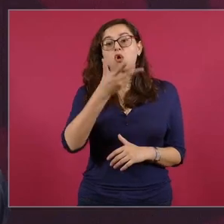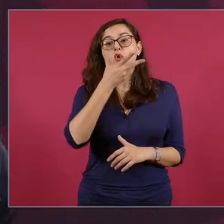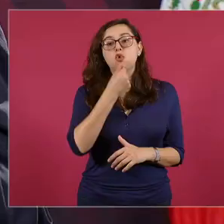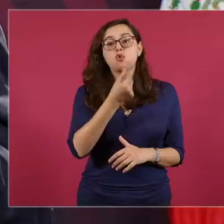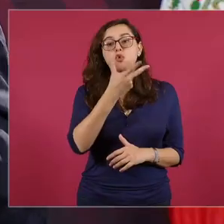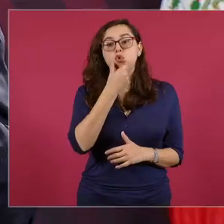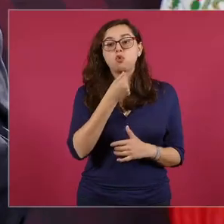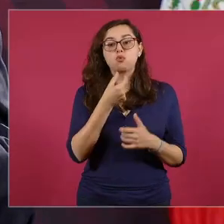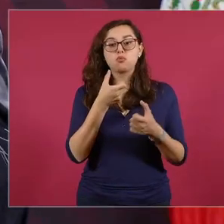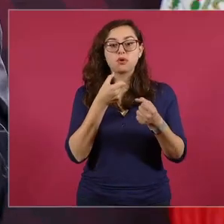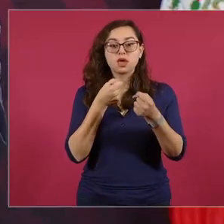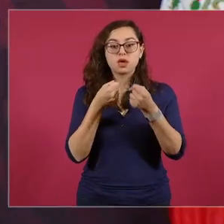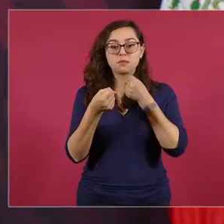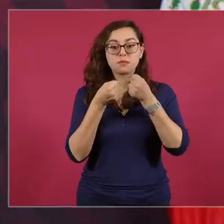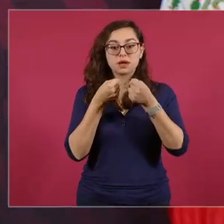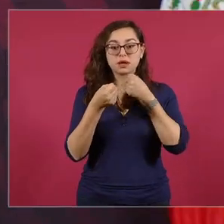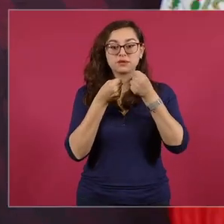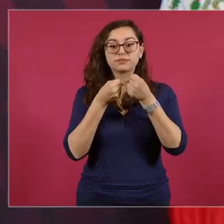sobre